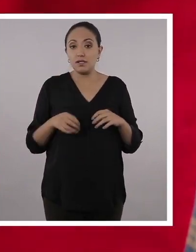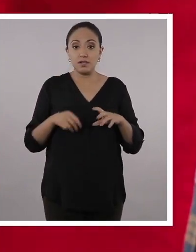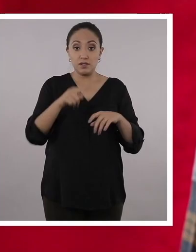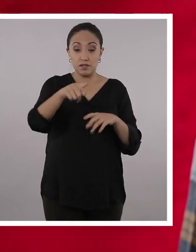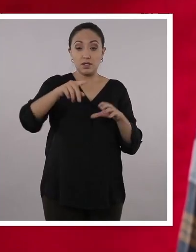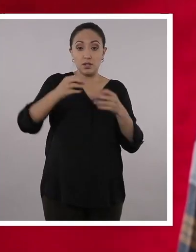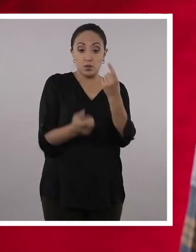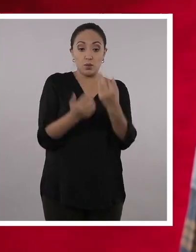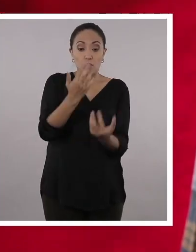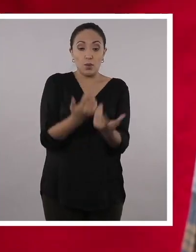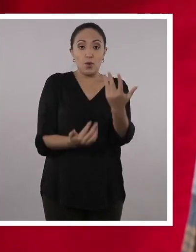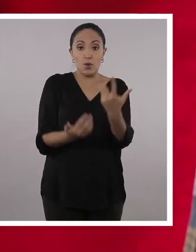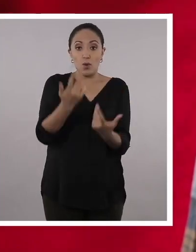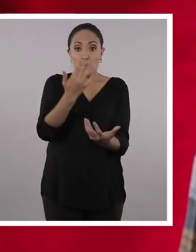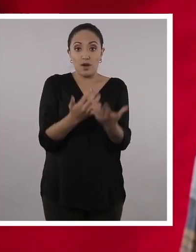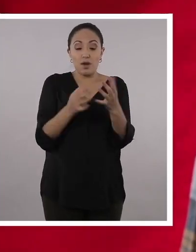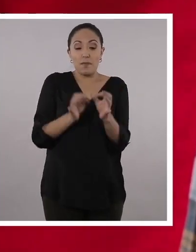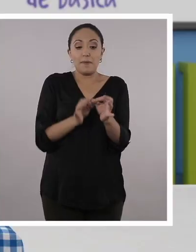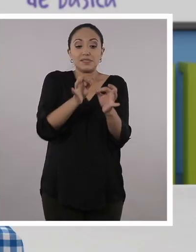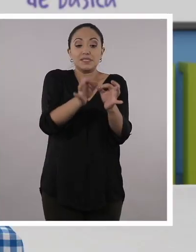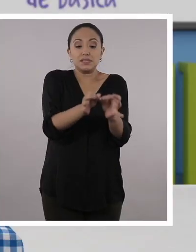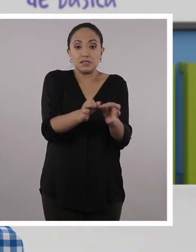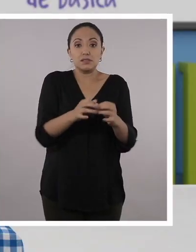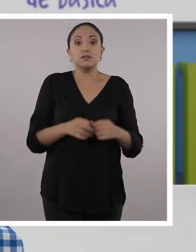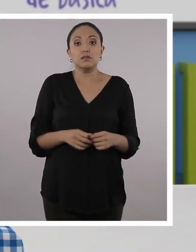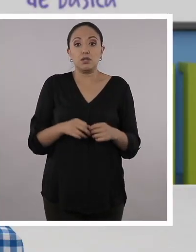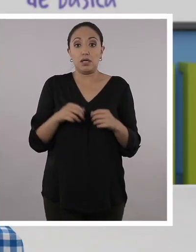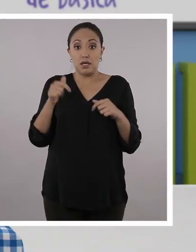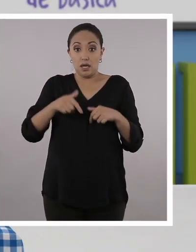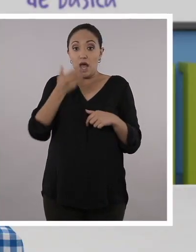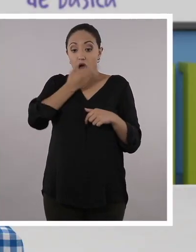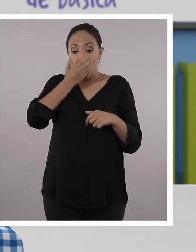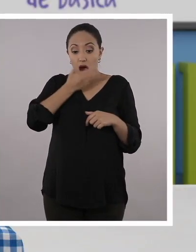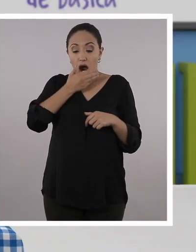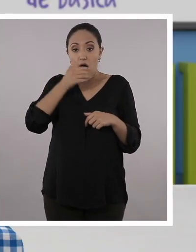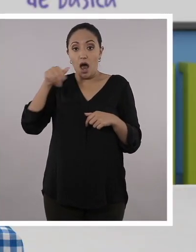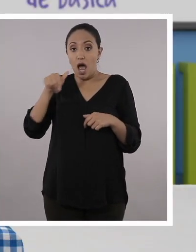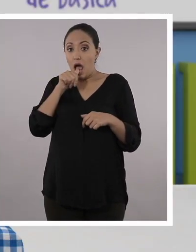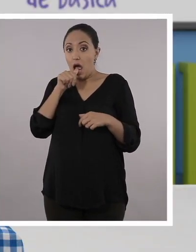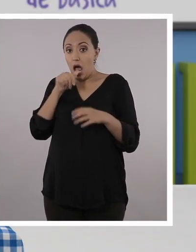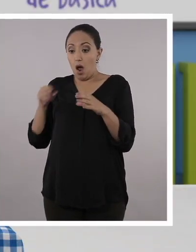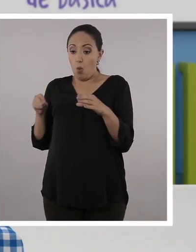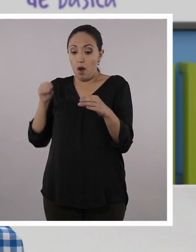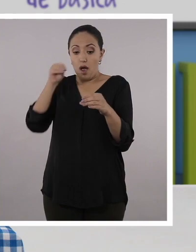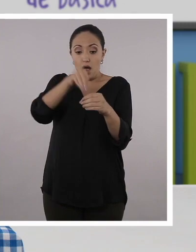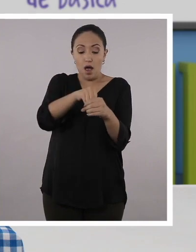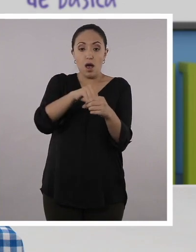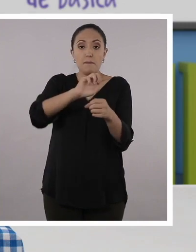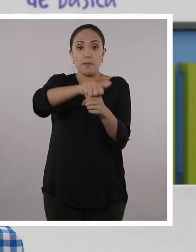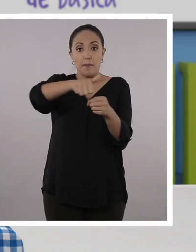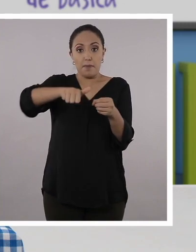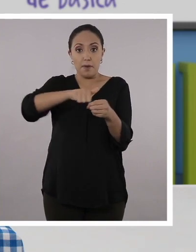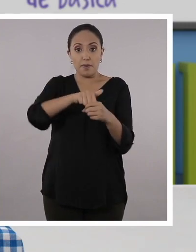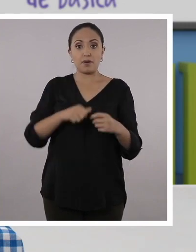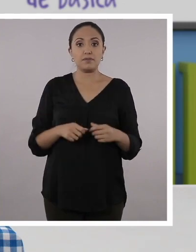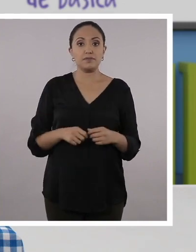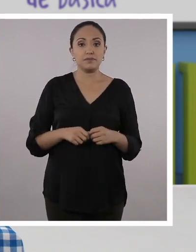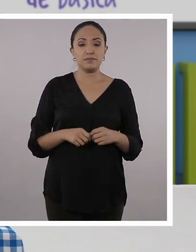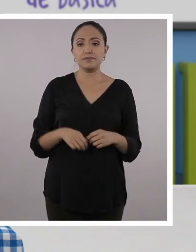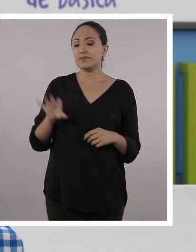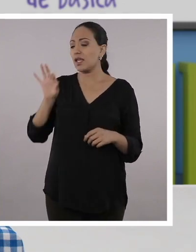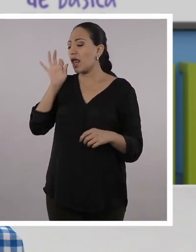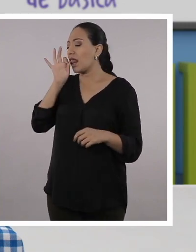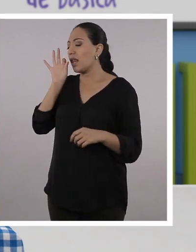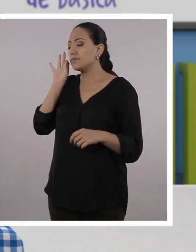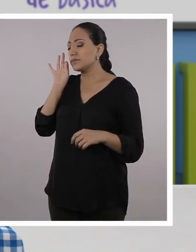las papas también se están cocinando por conducción. Ajá. Está pasando el calor del agua hacia las papas. Esto